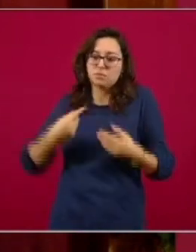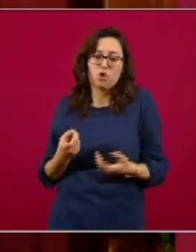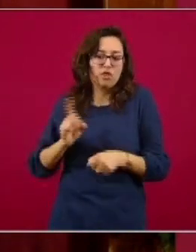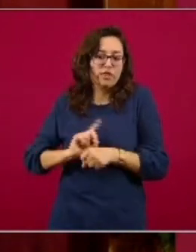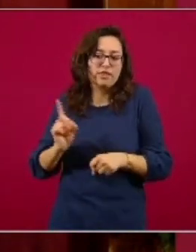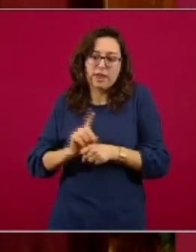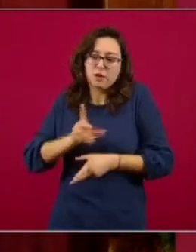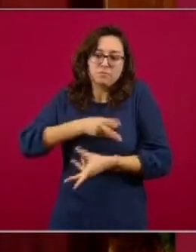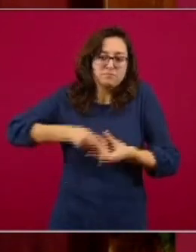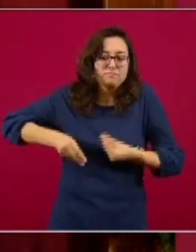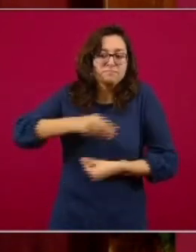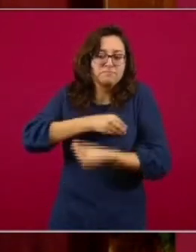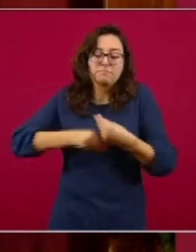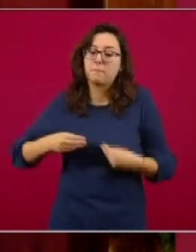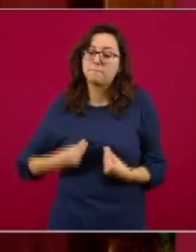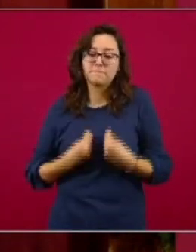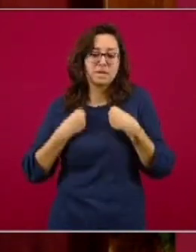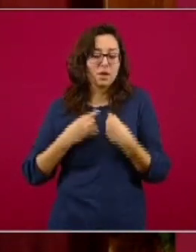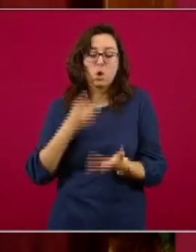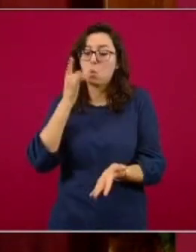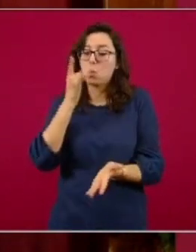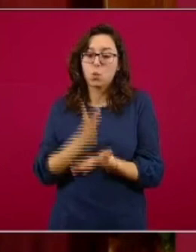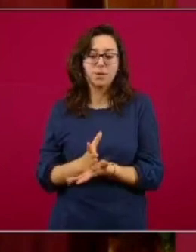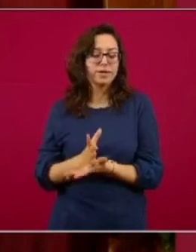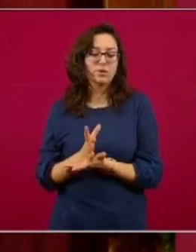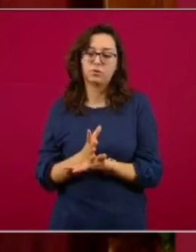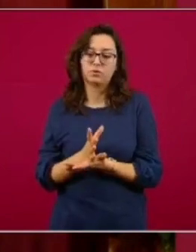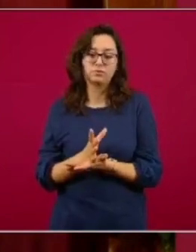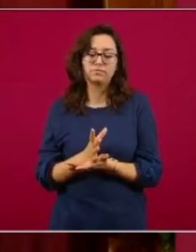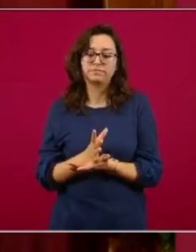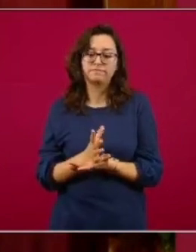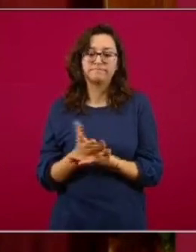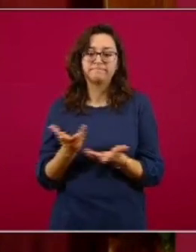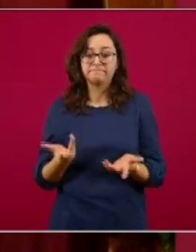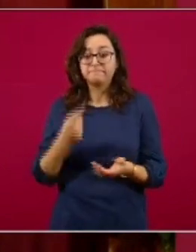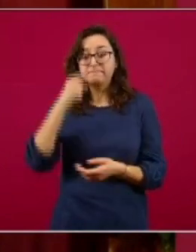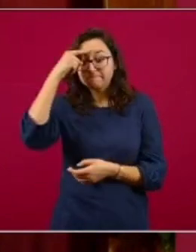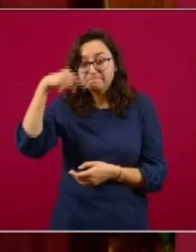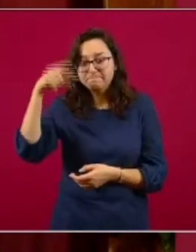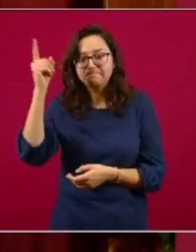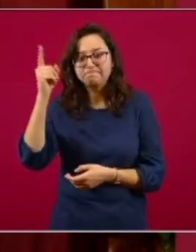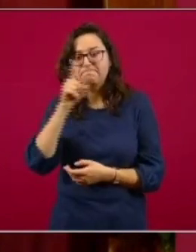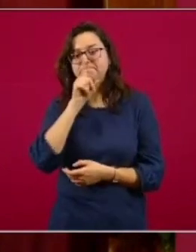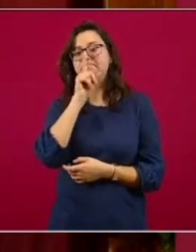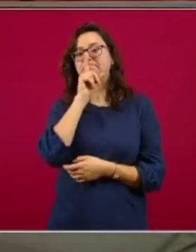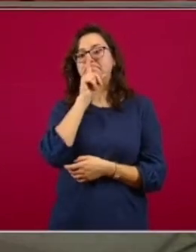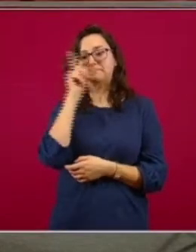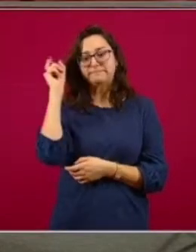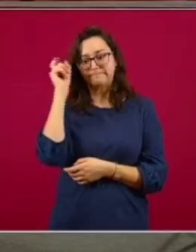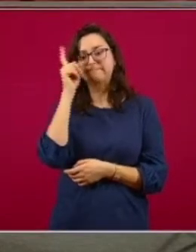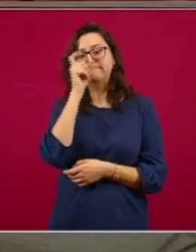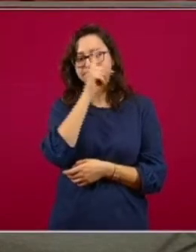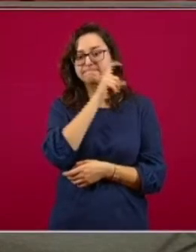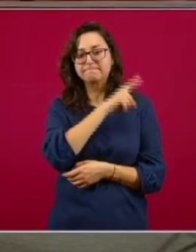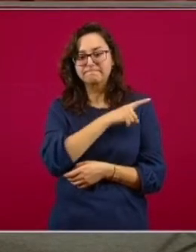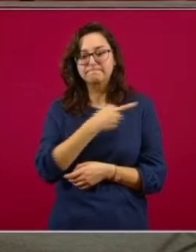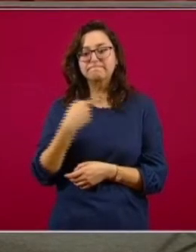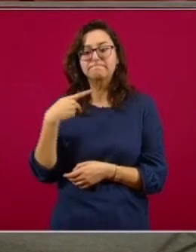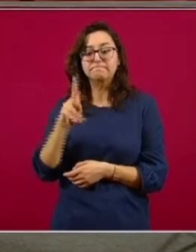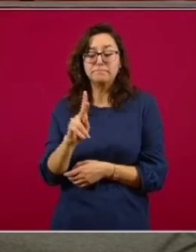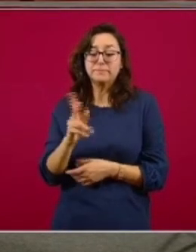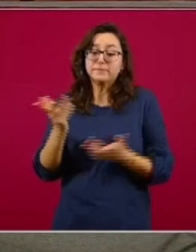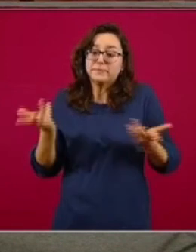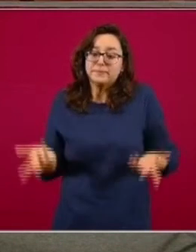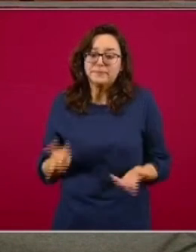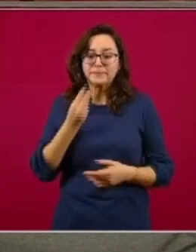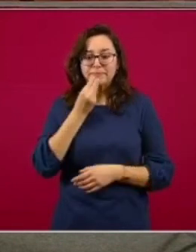los días. Pero sabemos que esto no es fácil. Pero si nosotros no tomamos